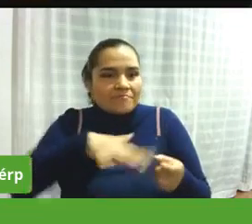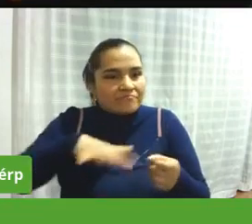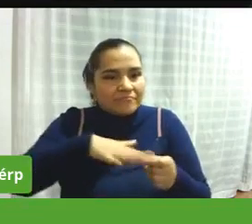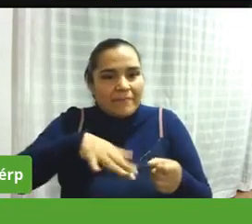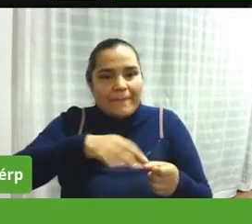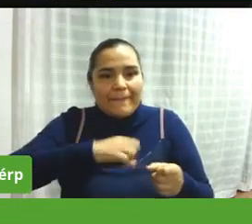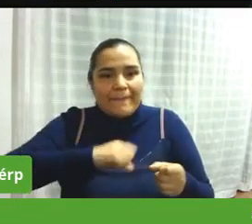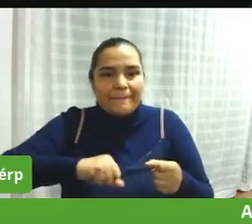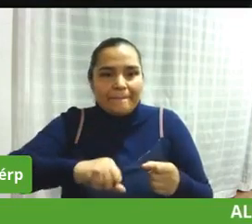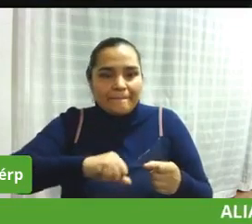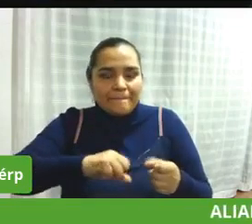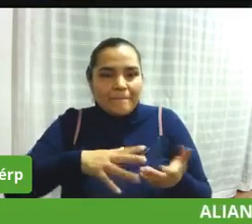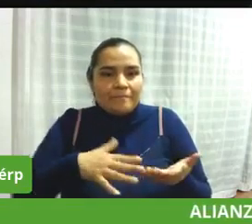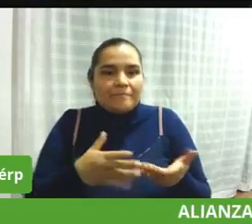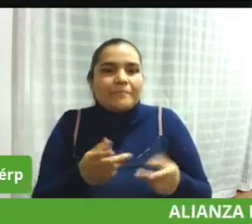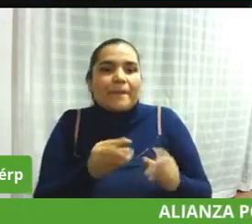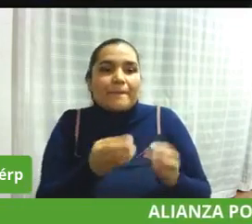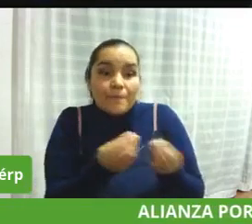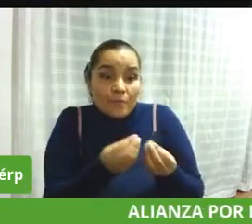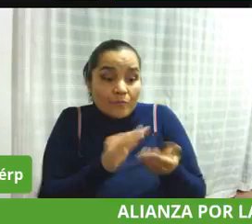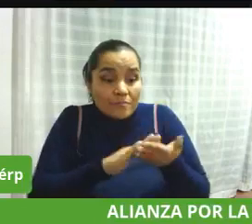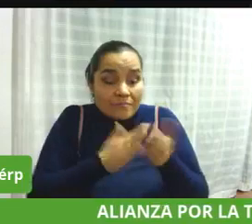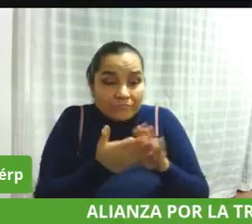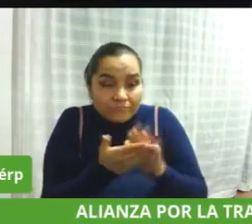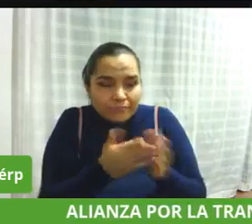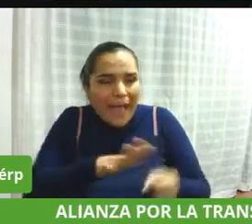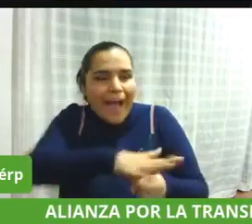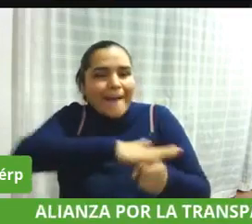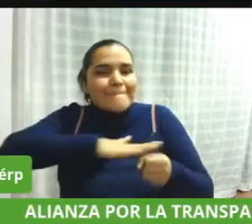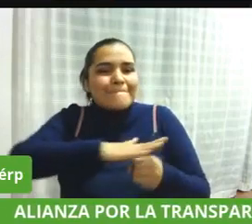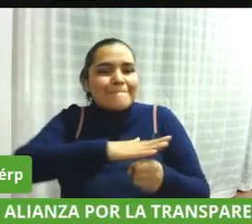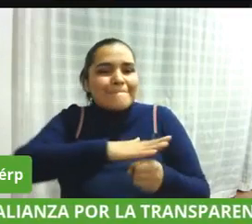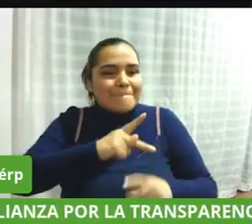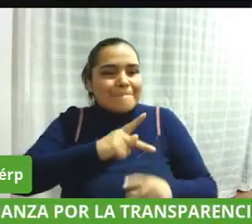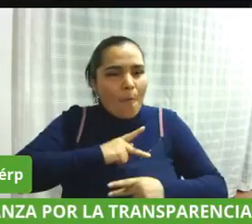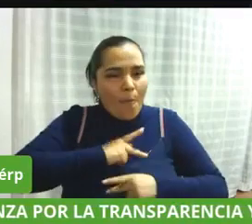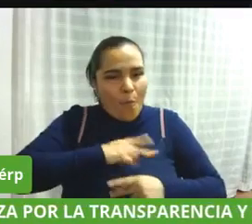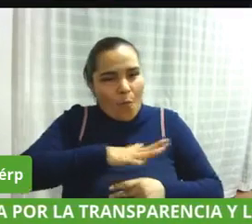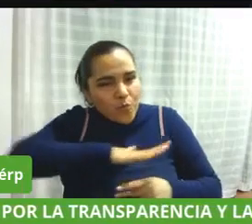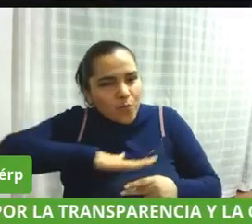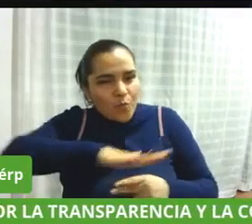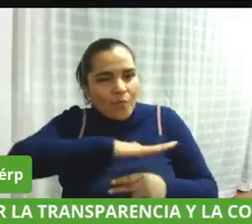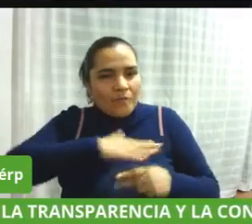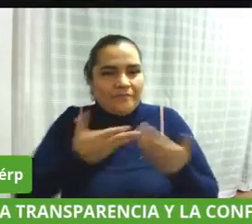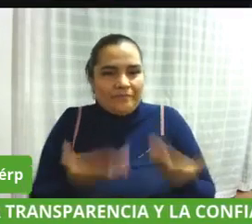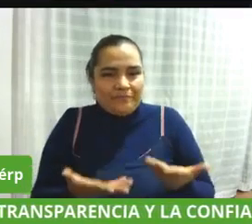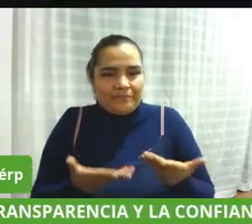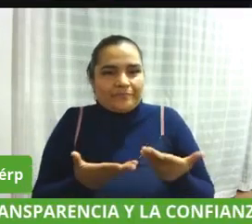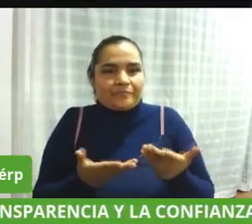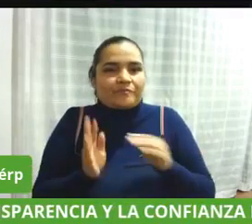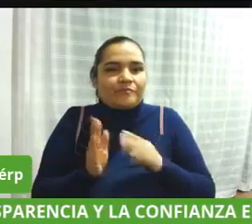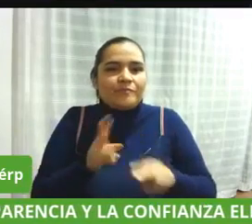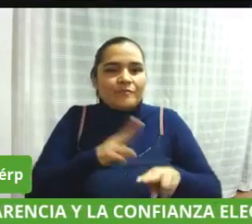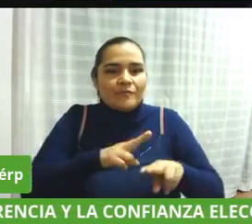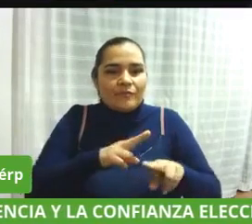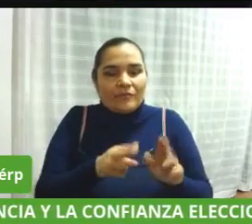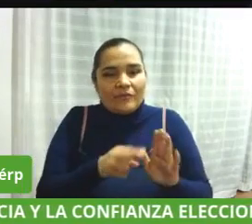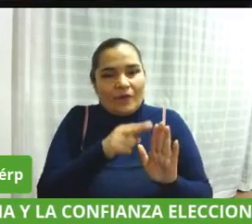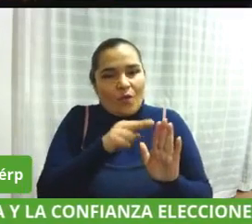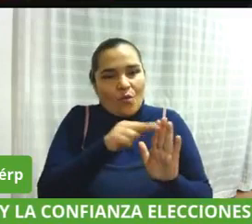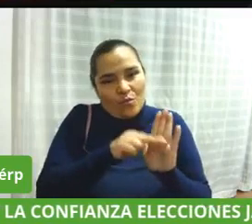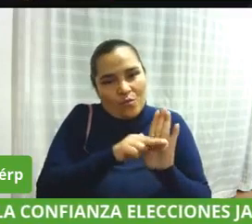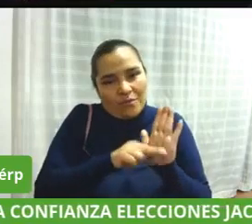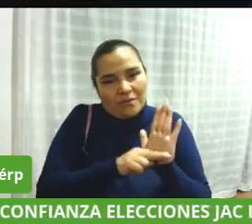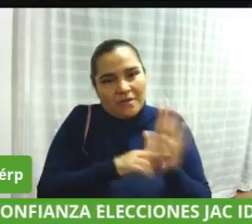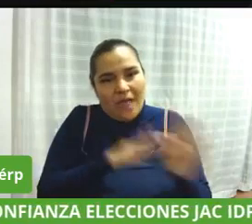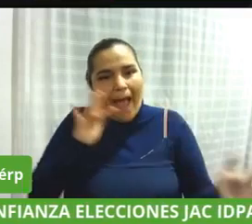las las asociaciones comunales las que determinan en específico que normas le aplican en el caso de la